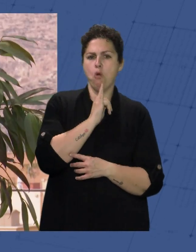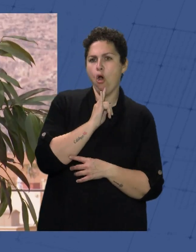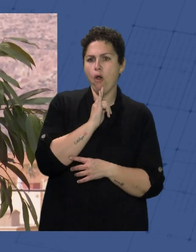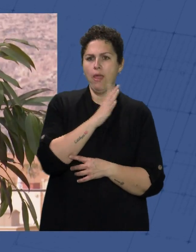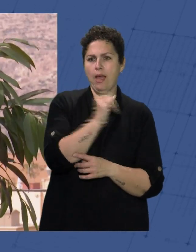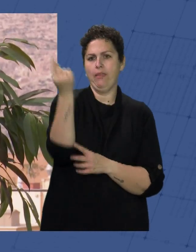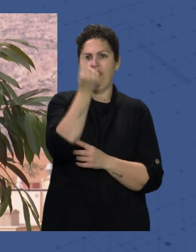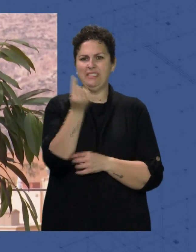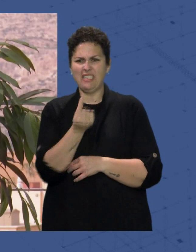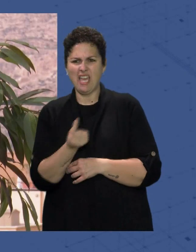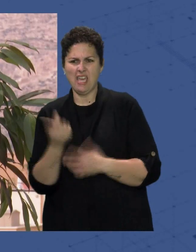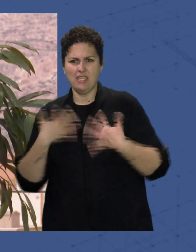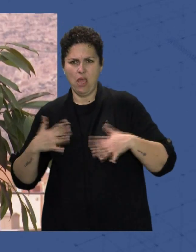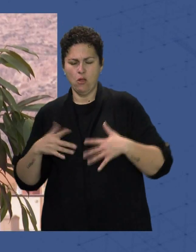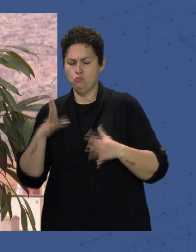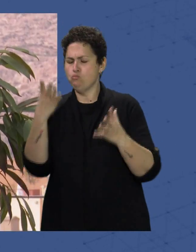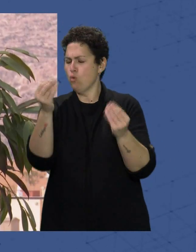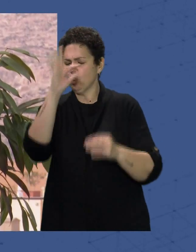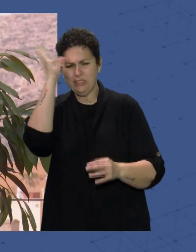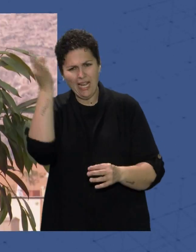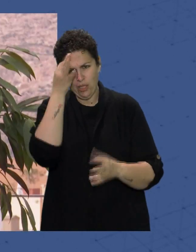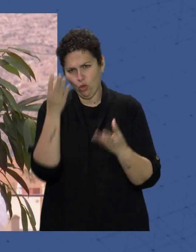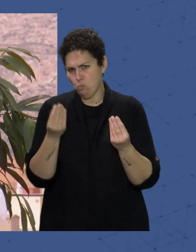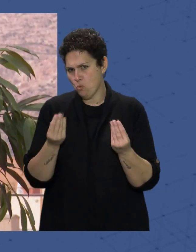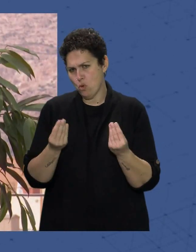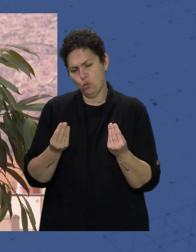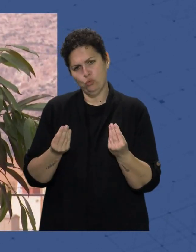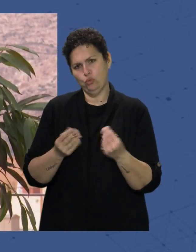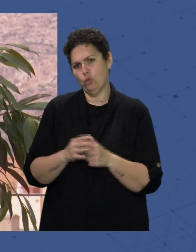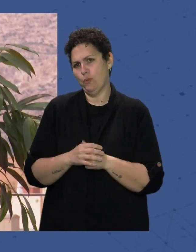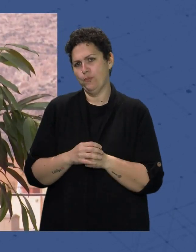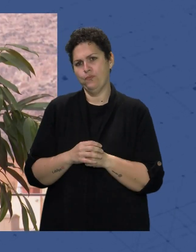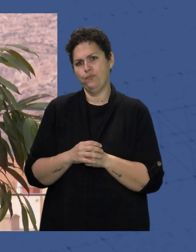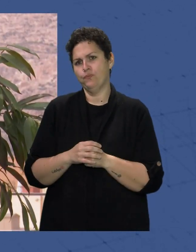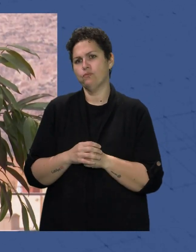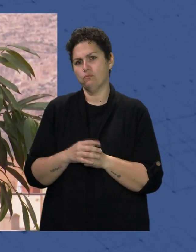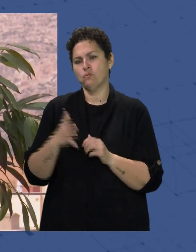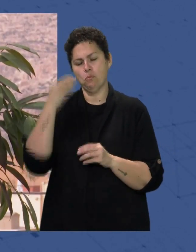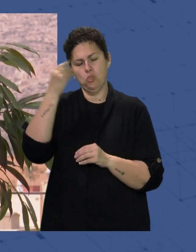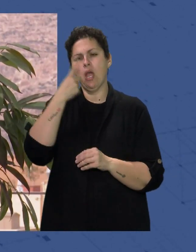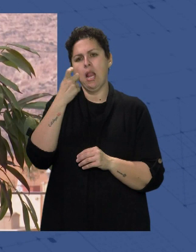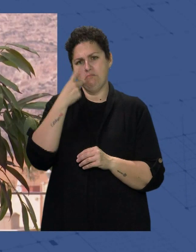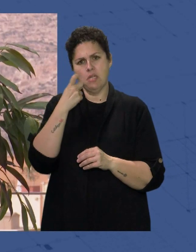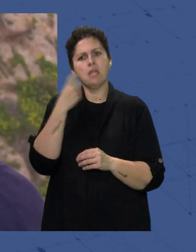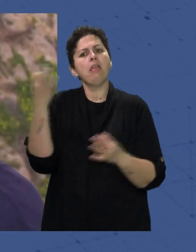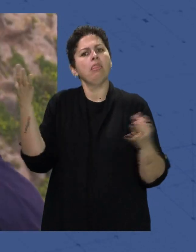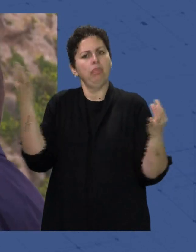moda Hay mucho diseñador Hay muchísimo talento Y Creo que Almería se merecía Un evento En